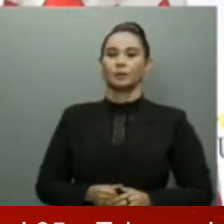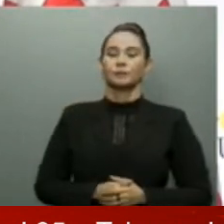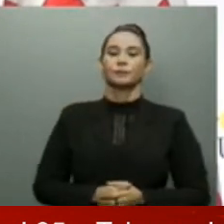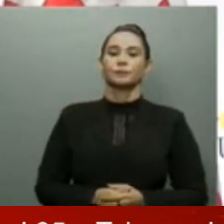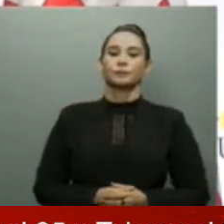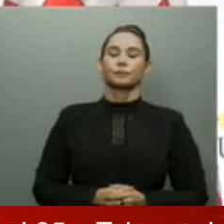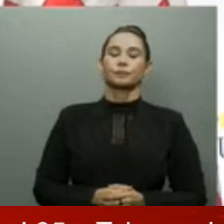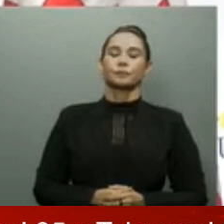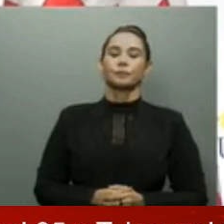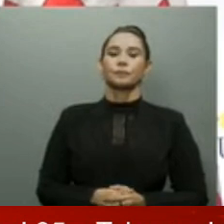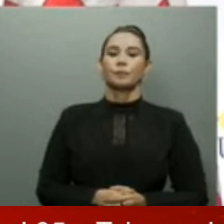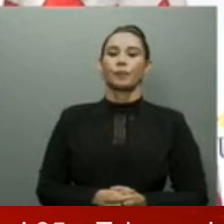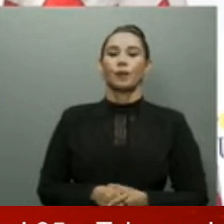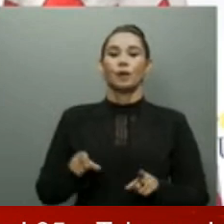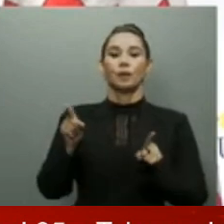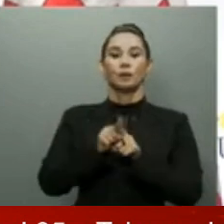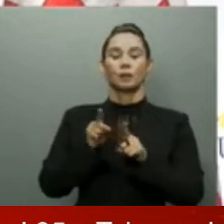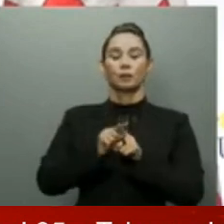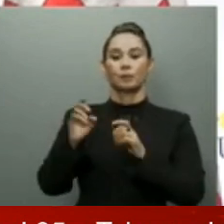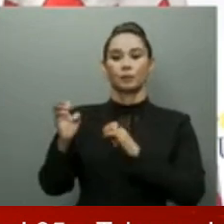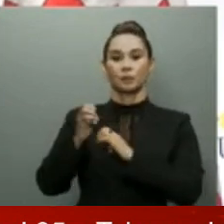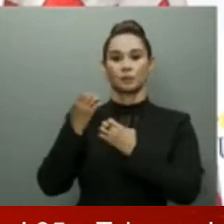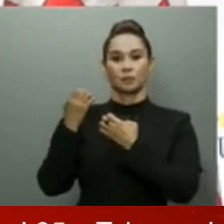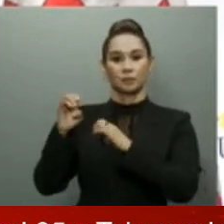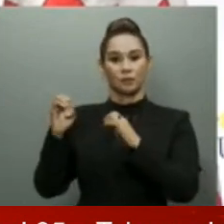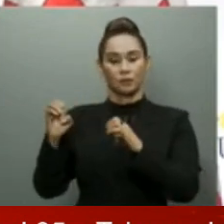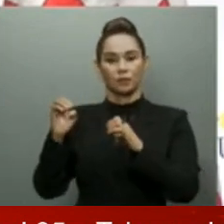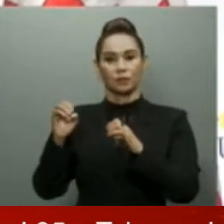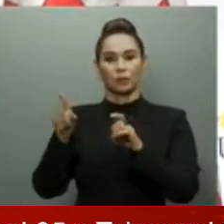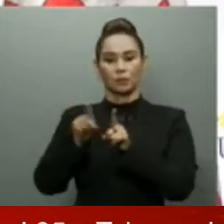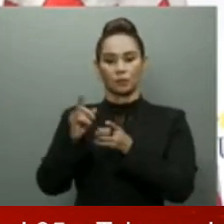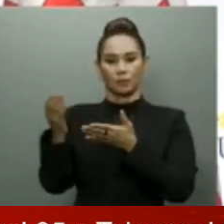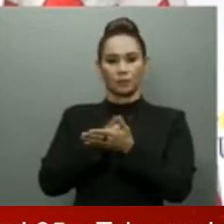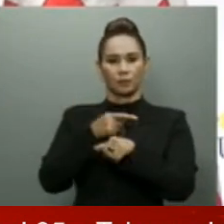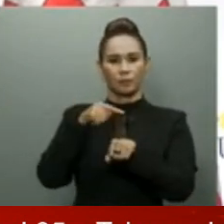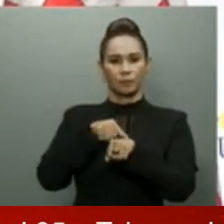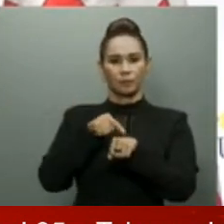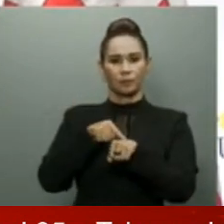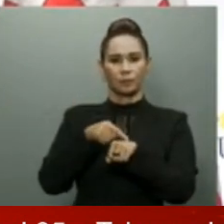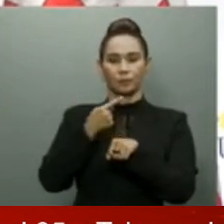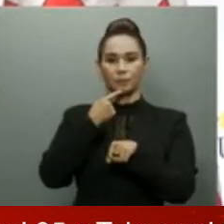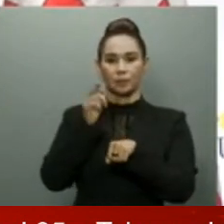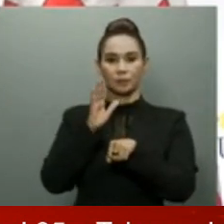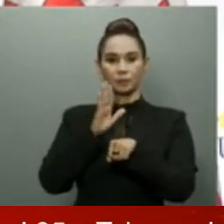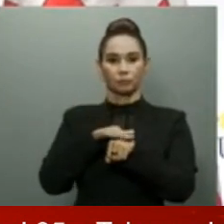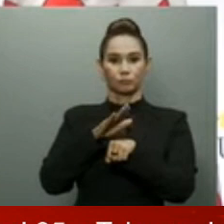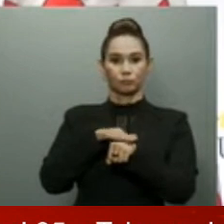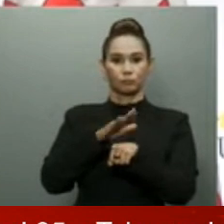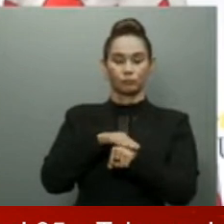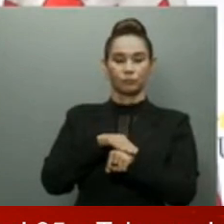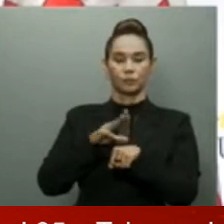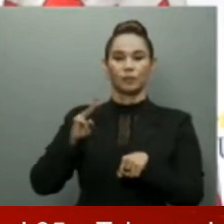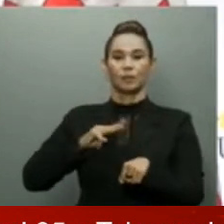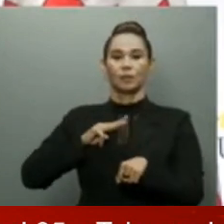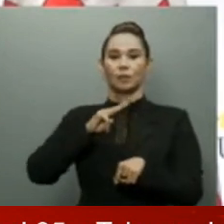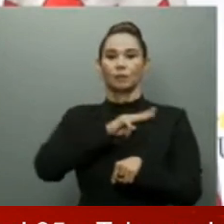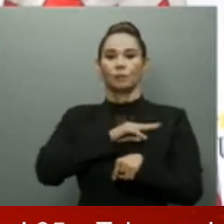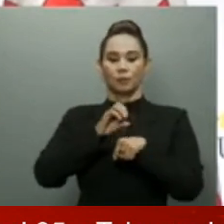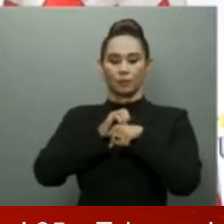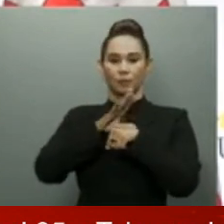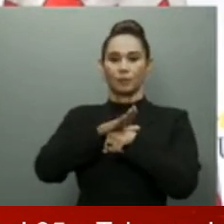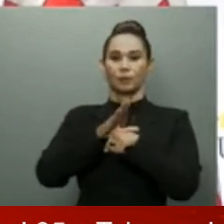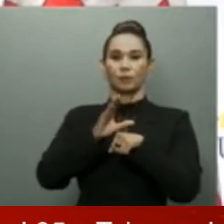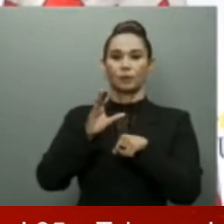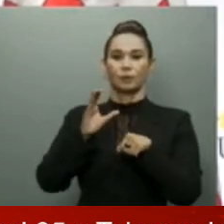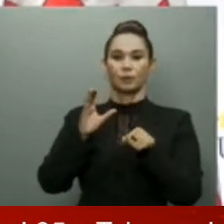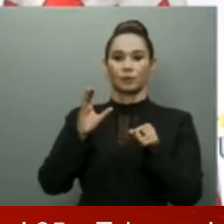parte de ese esfuerzo de concertación aprovecho la ocasión para hacer un llamado a los miembros del Congreso Nacional como